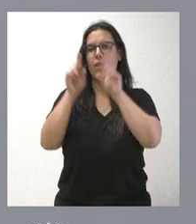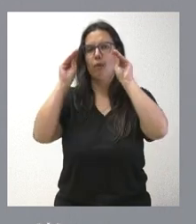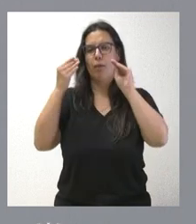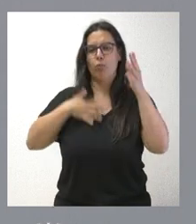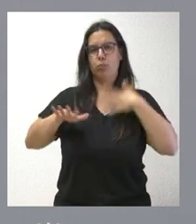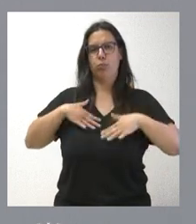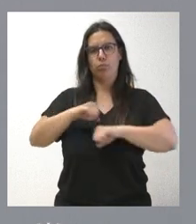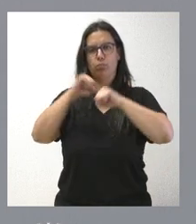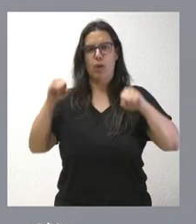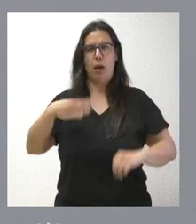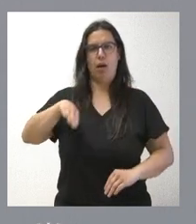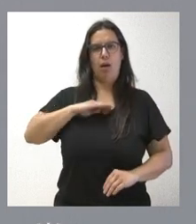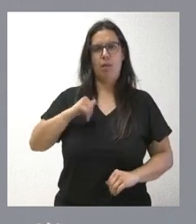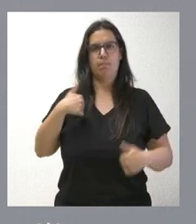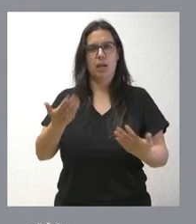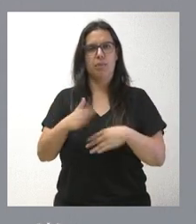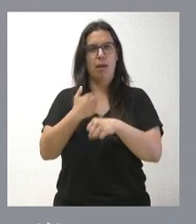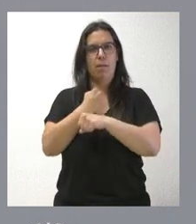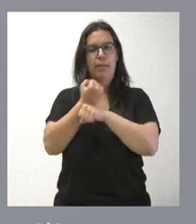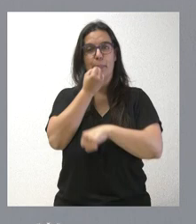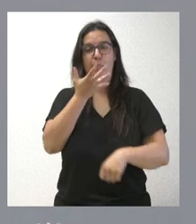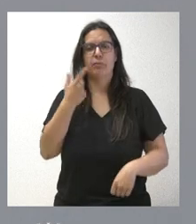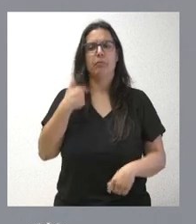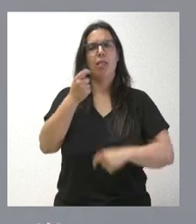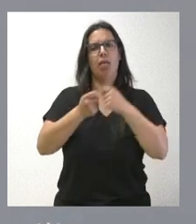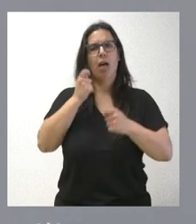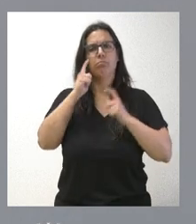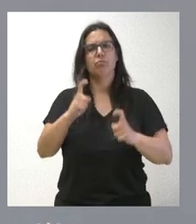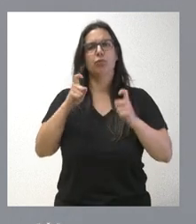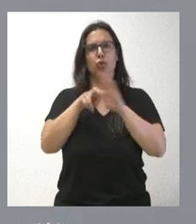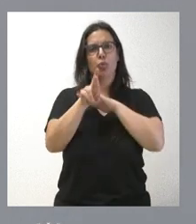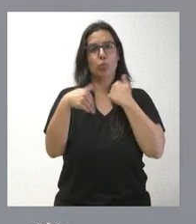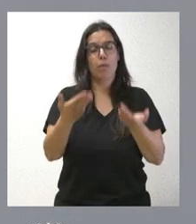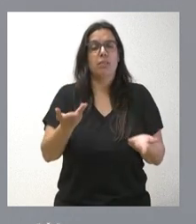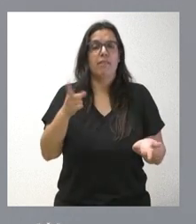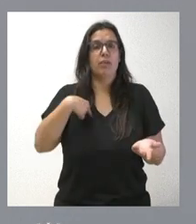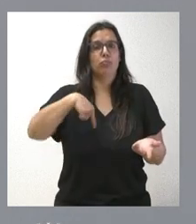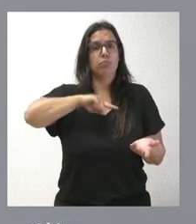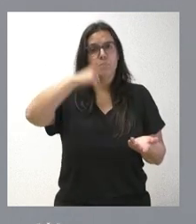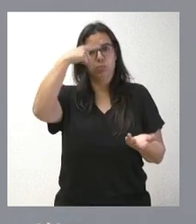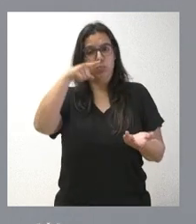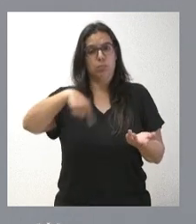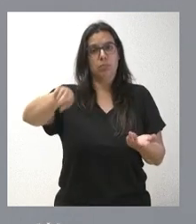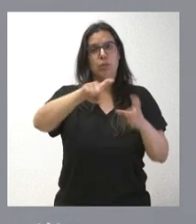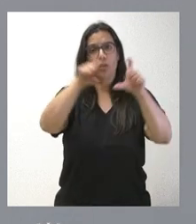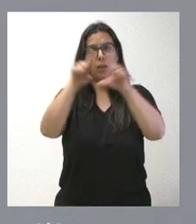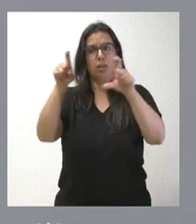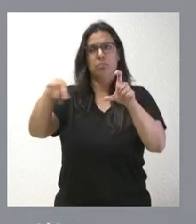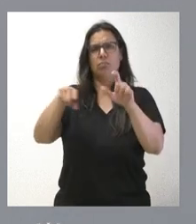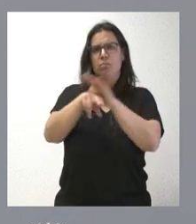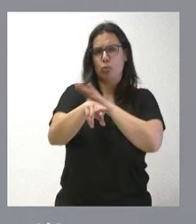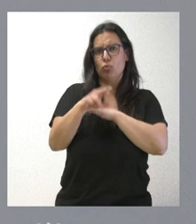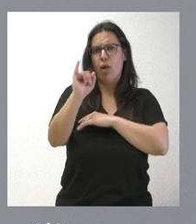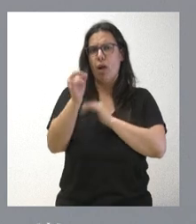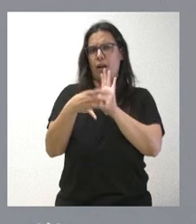cualificación para el empleo. Hemos hecho un esfuerzo por dotar de estos recursos y estamos convencidos que estas entidades disponen de medios y calidad